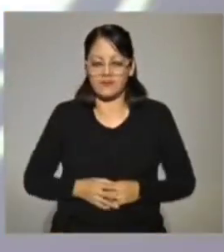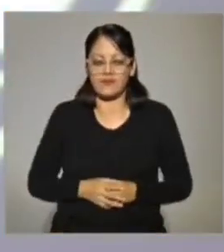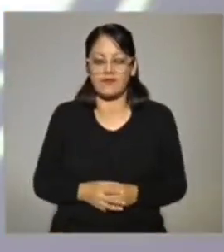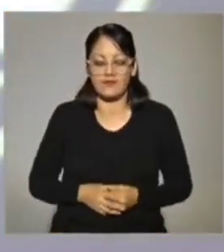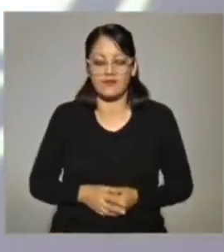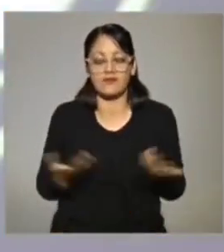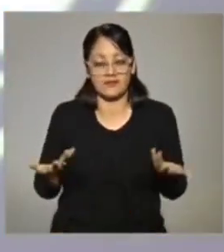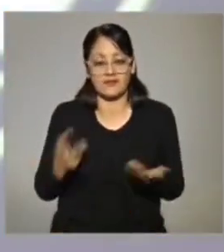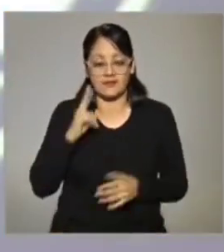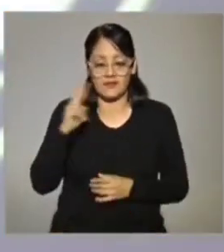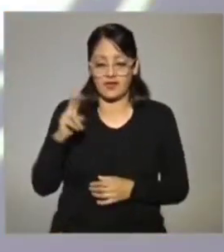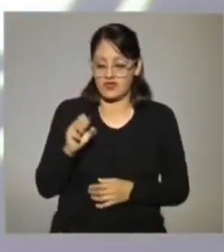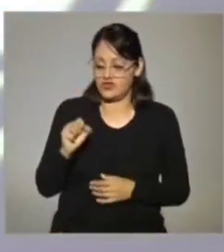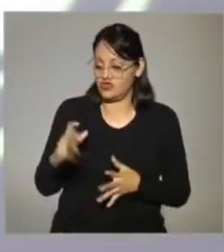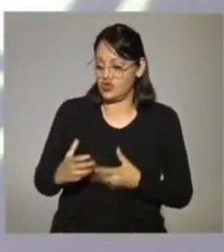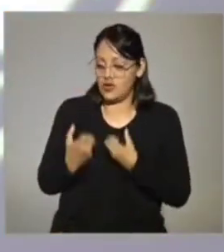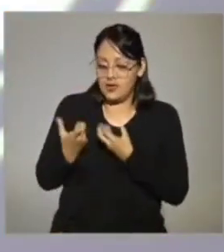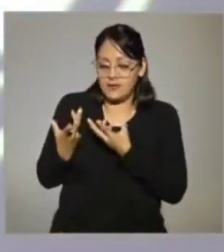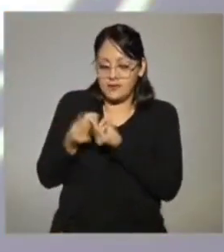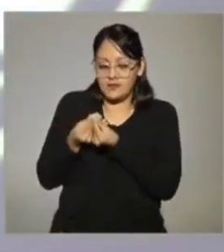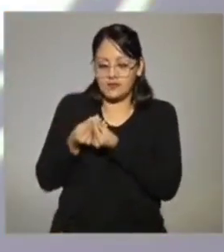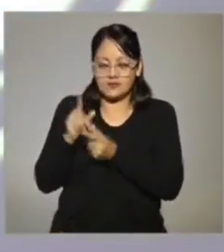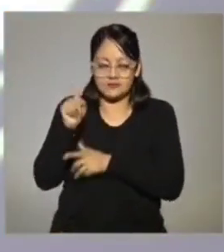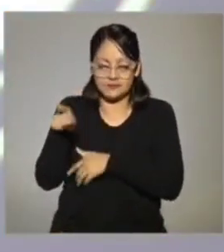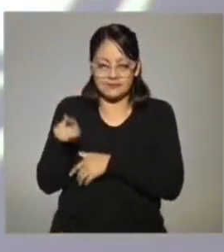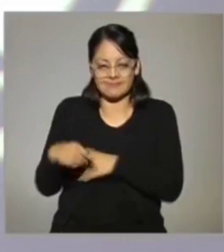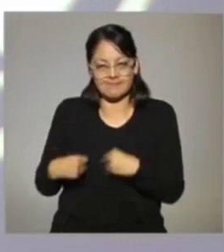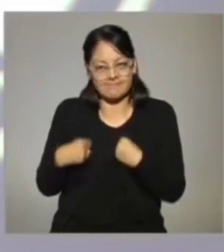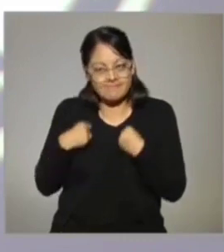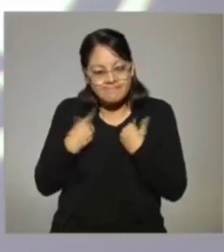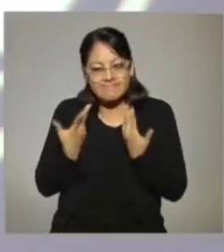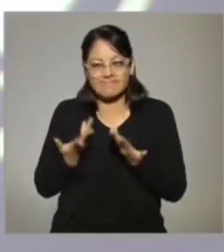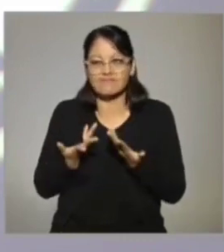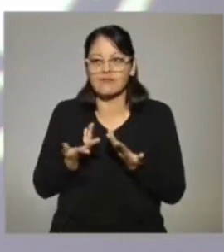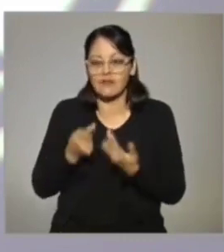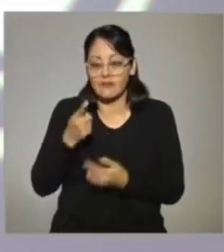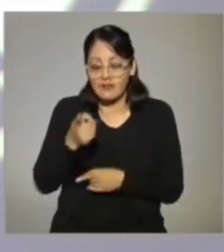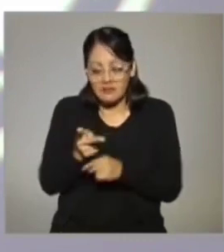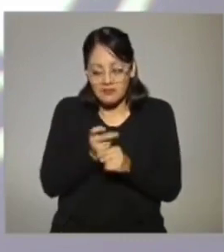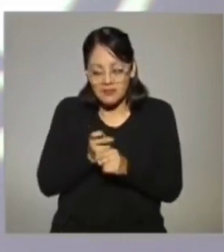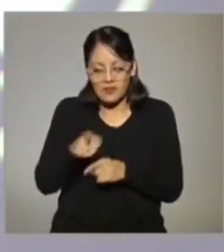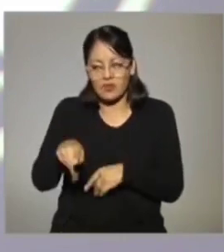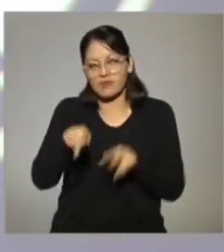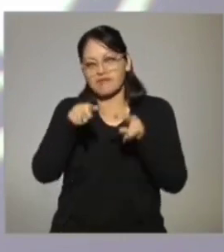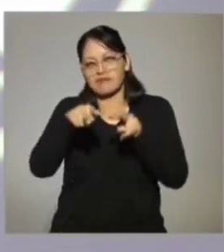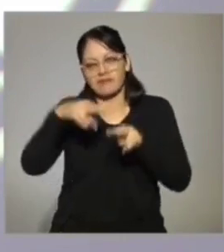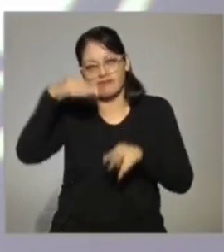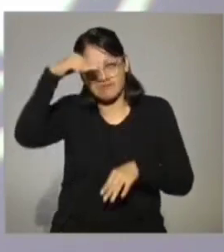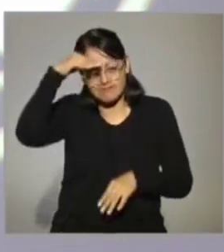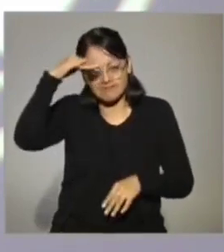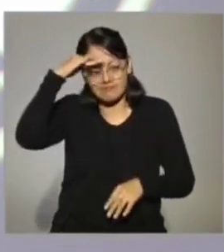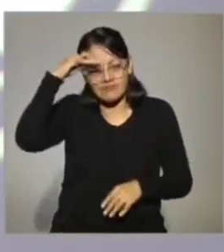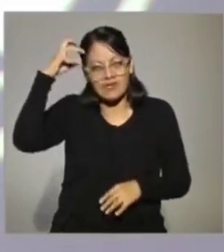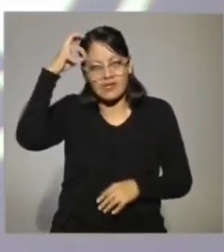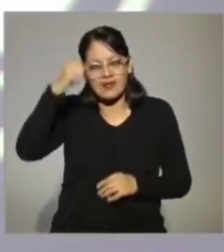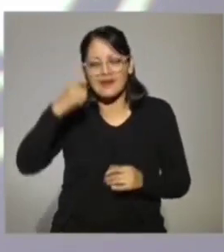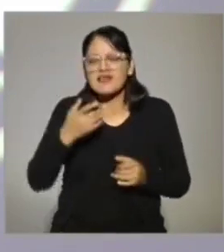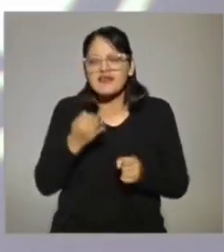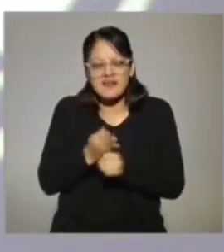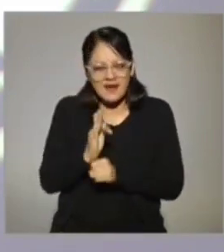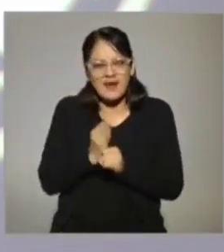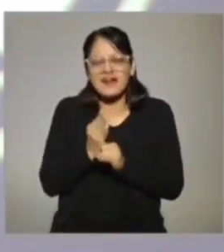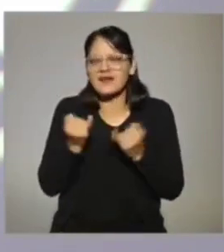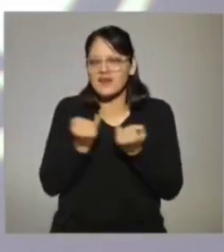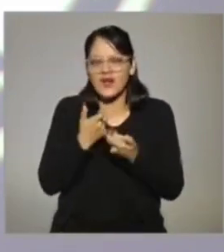Bueno, pues ahí está Sobreviviendo Contigo. Una invitación para reflexionar, sí, para reírse, porque ya es momento